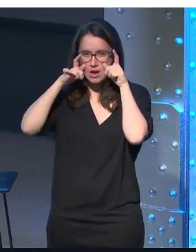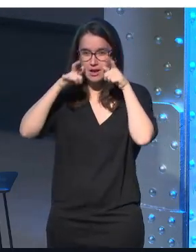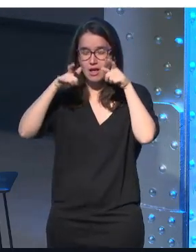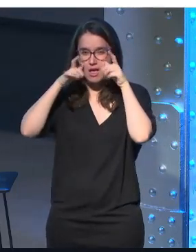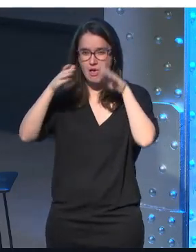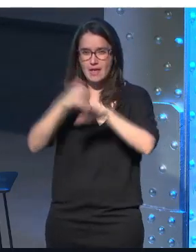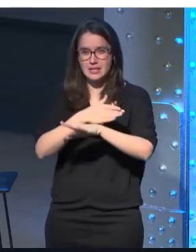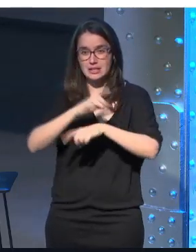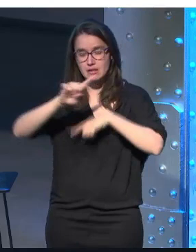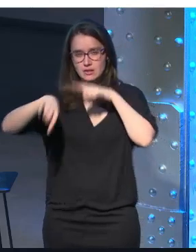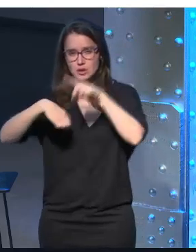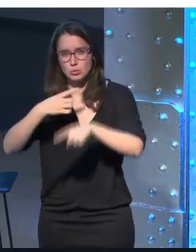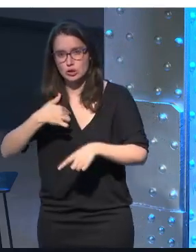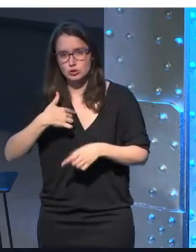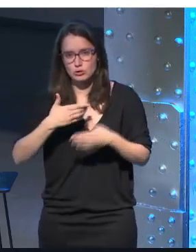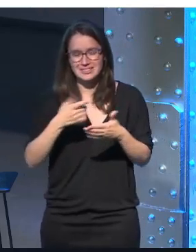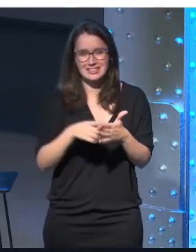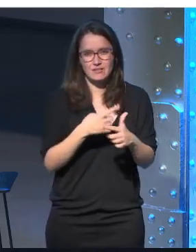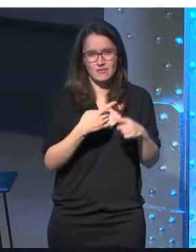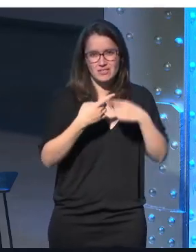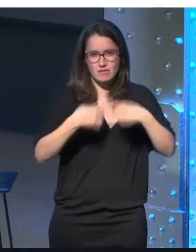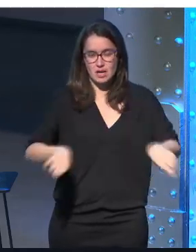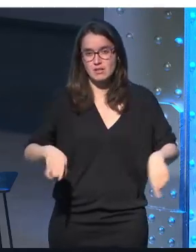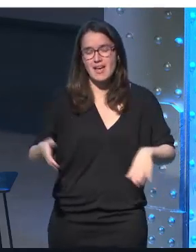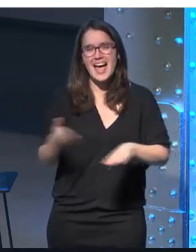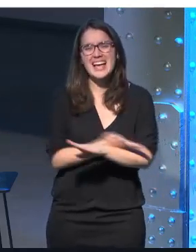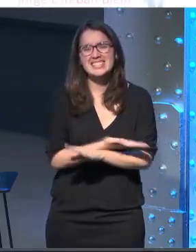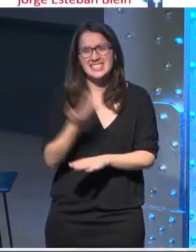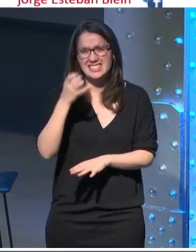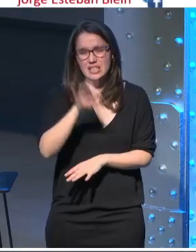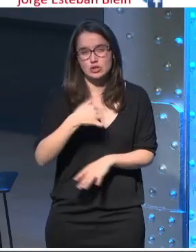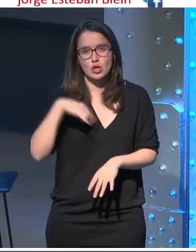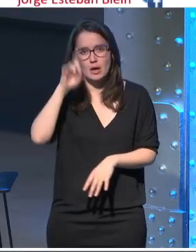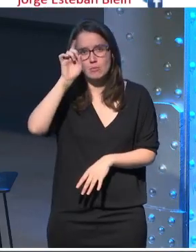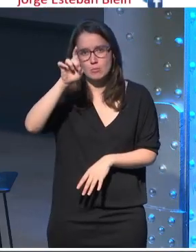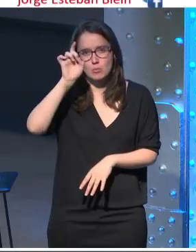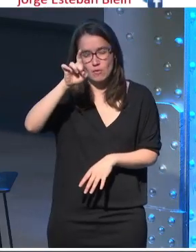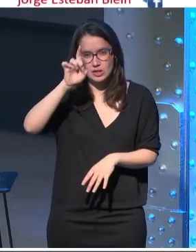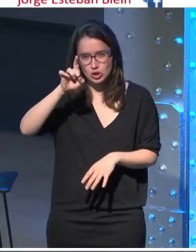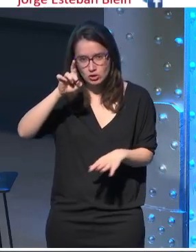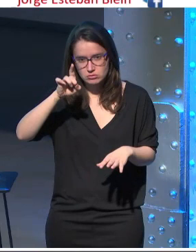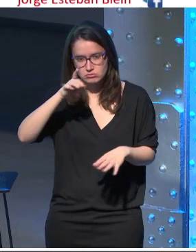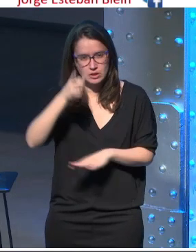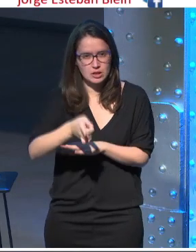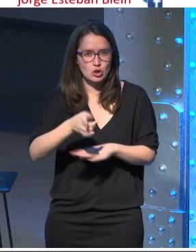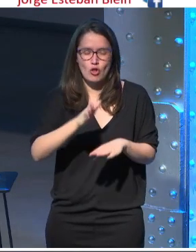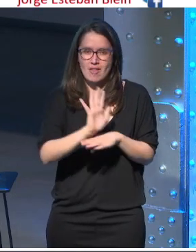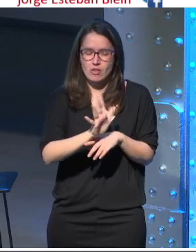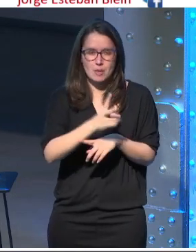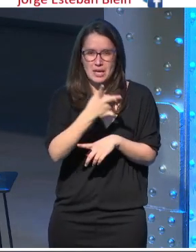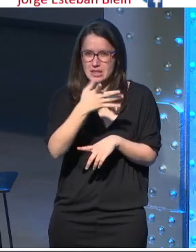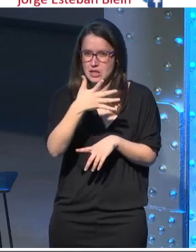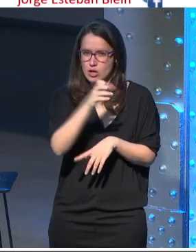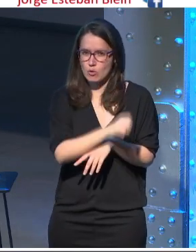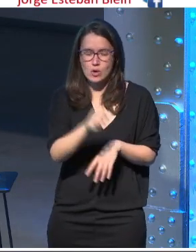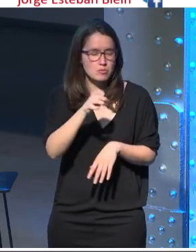gesto y otro muy distinto después de ese gesto quien era yo antes bueno pues antes del gesto yo era profesor de guion y dirección de cine estaba así 25 años encantado con